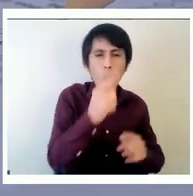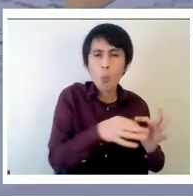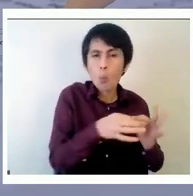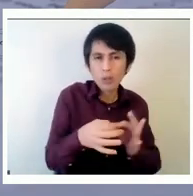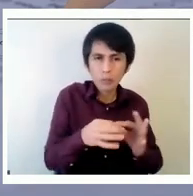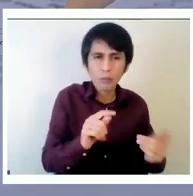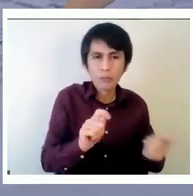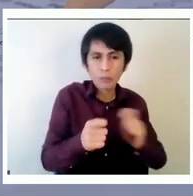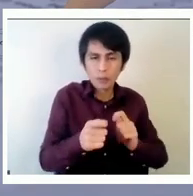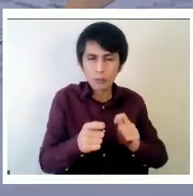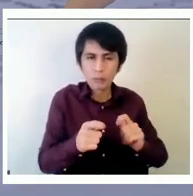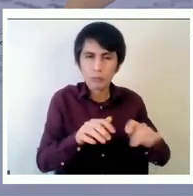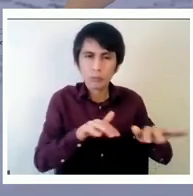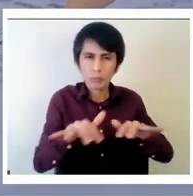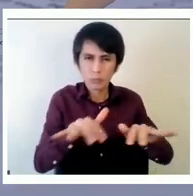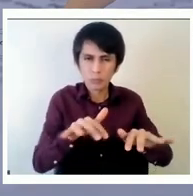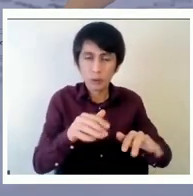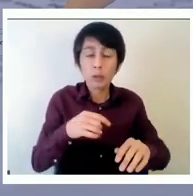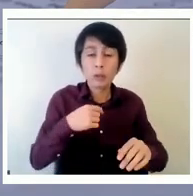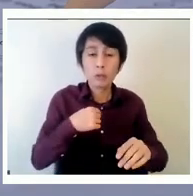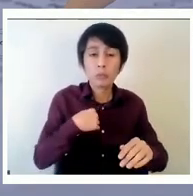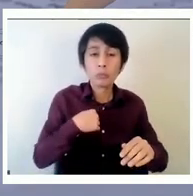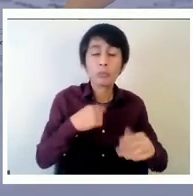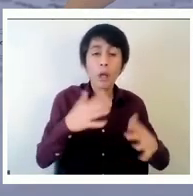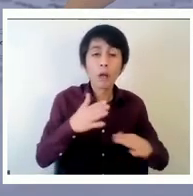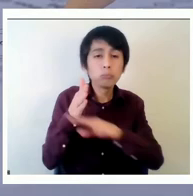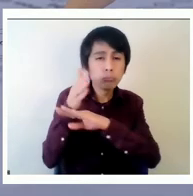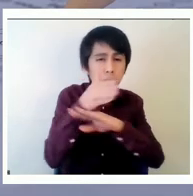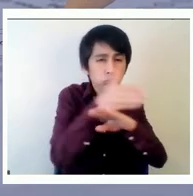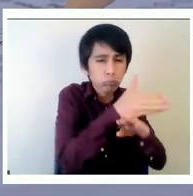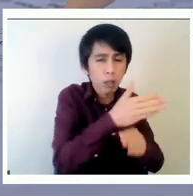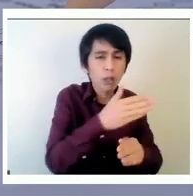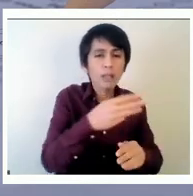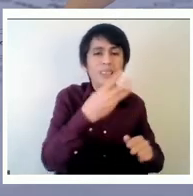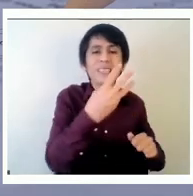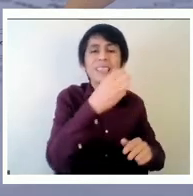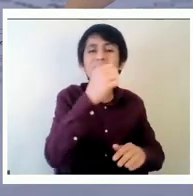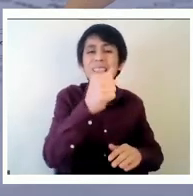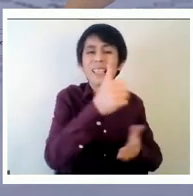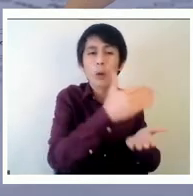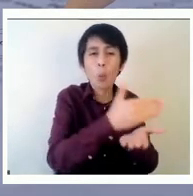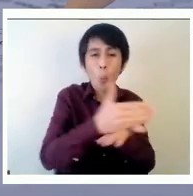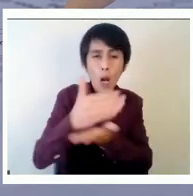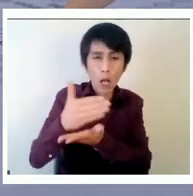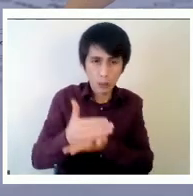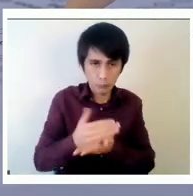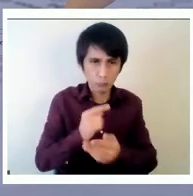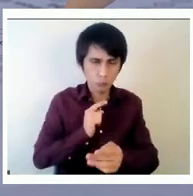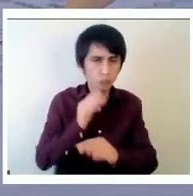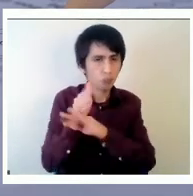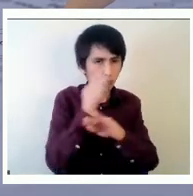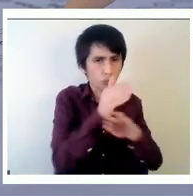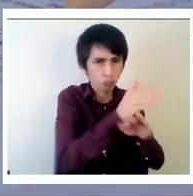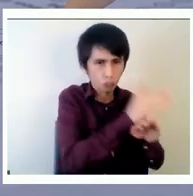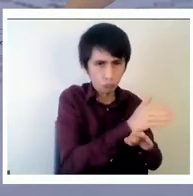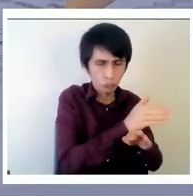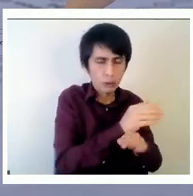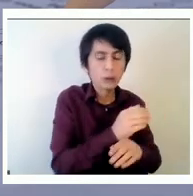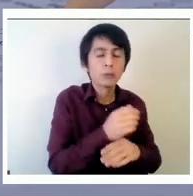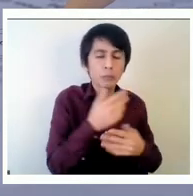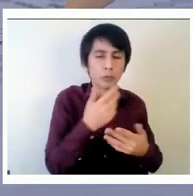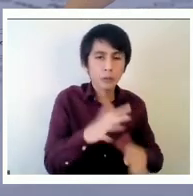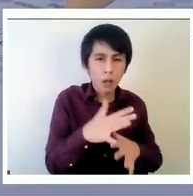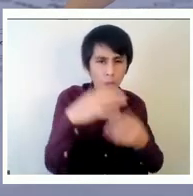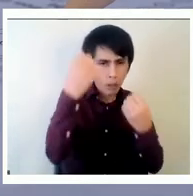reuní personalmente con los 36 establecimientos en esta situación y la verdad es que uno aprende dos cosas primero que es muy